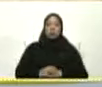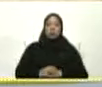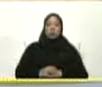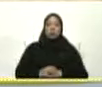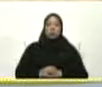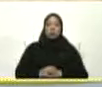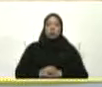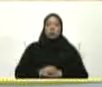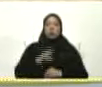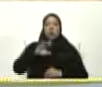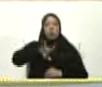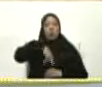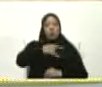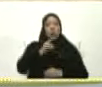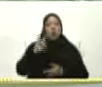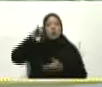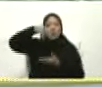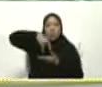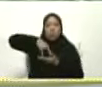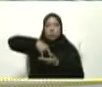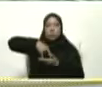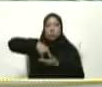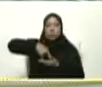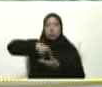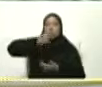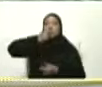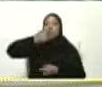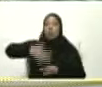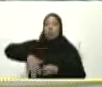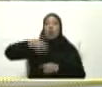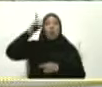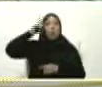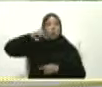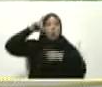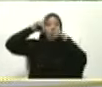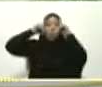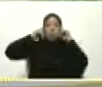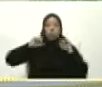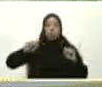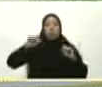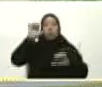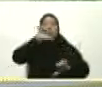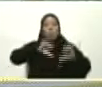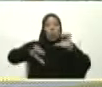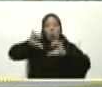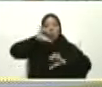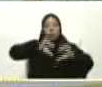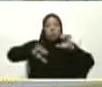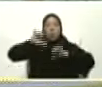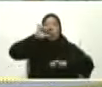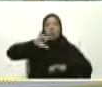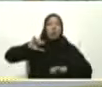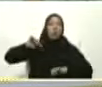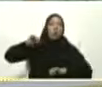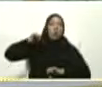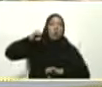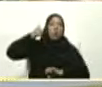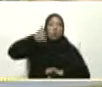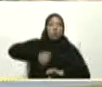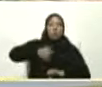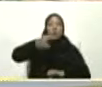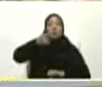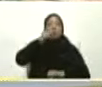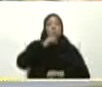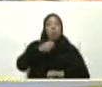De la Universidad De Carabobo En los profesionales De bioanálisis Que ha preparado Durante todos estos años Todas estas